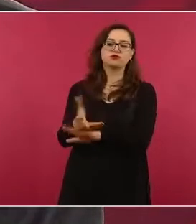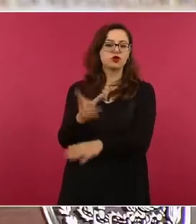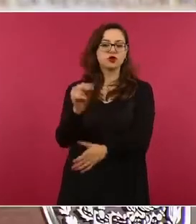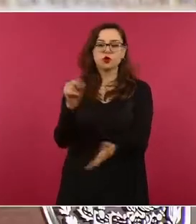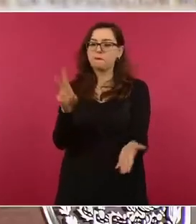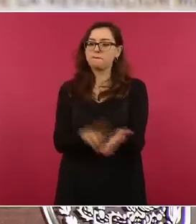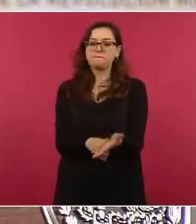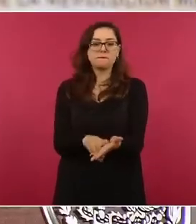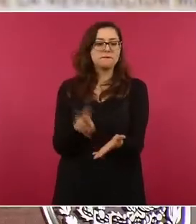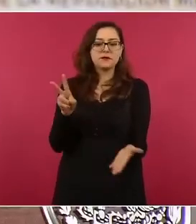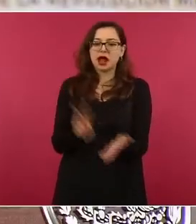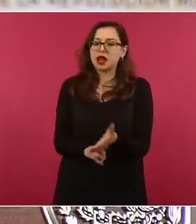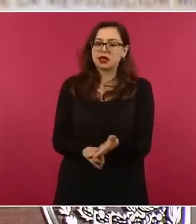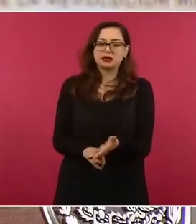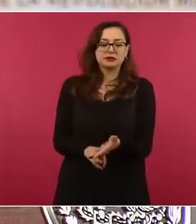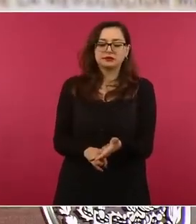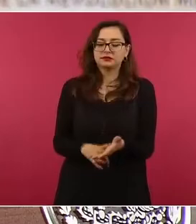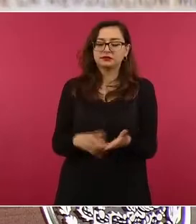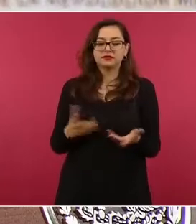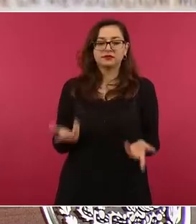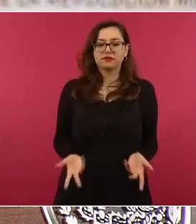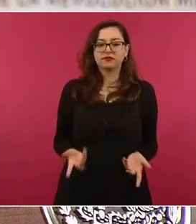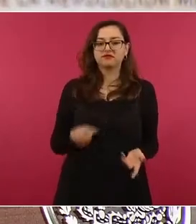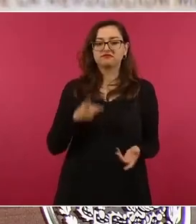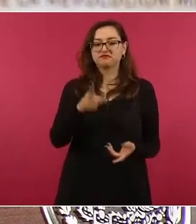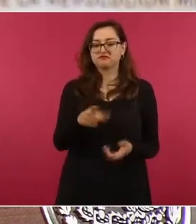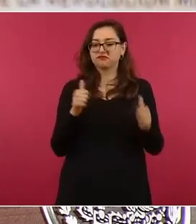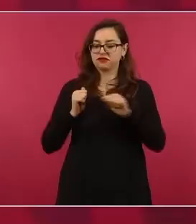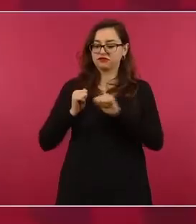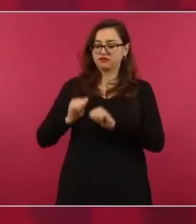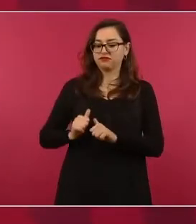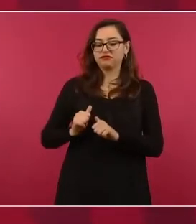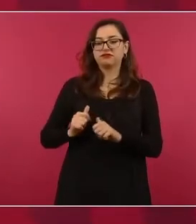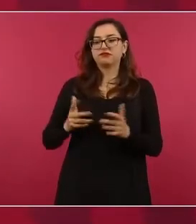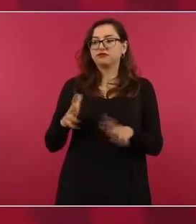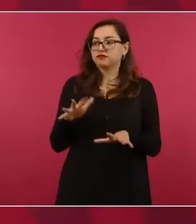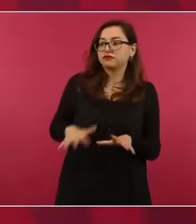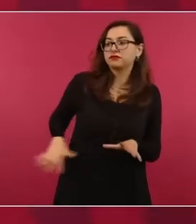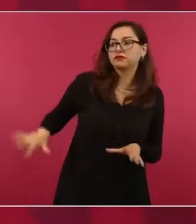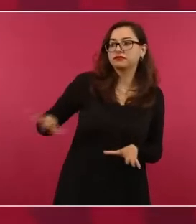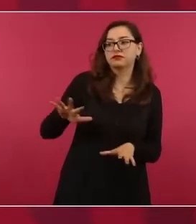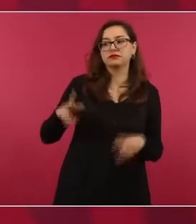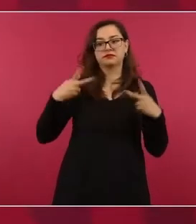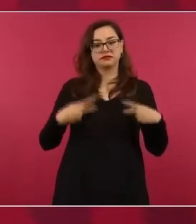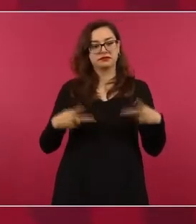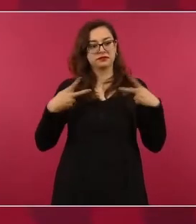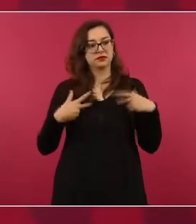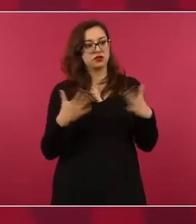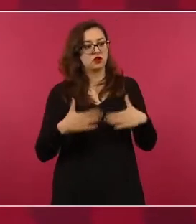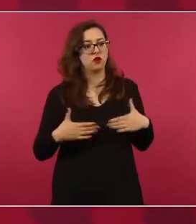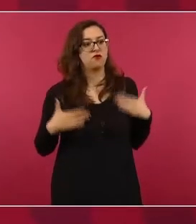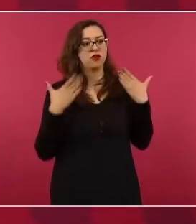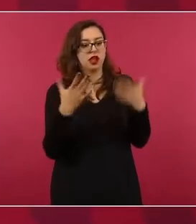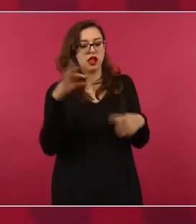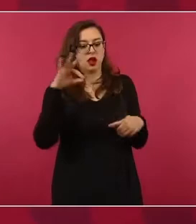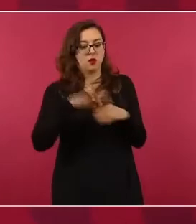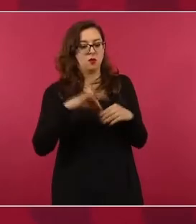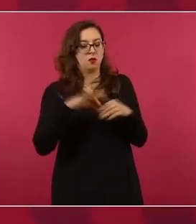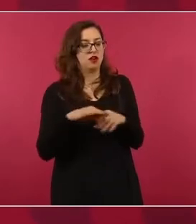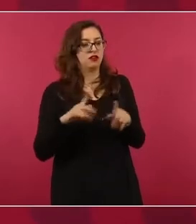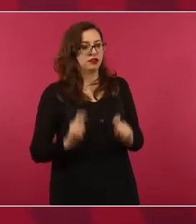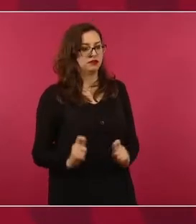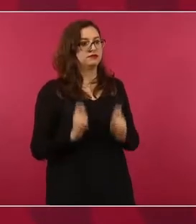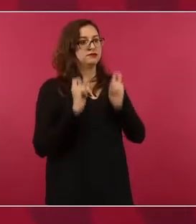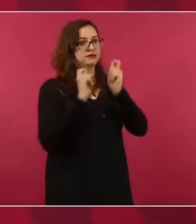que traiciona al pueblo porque lo eligen para servir y se sirve